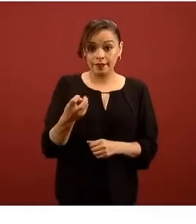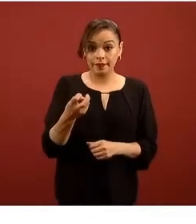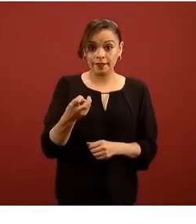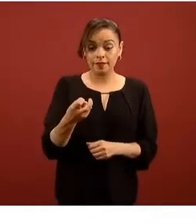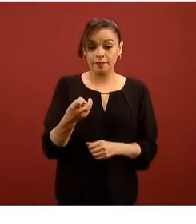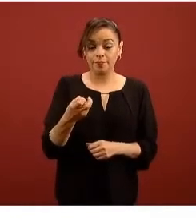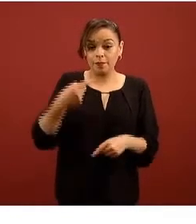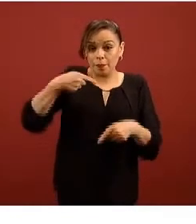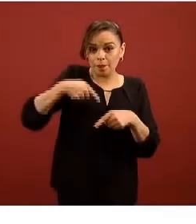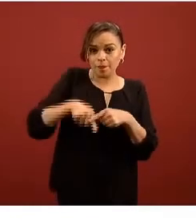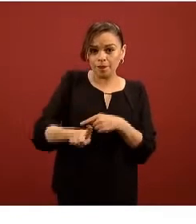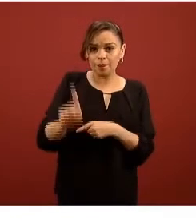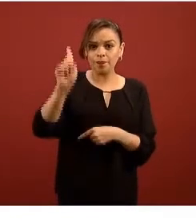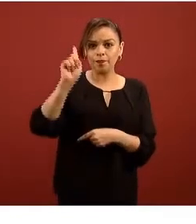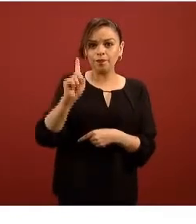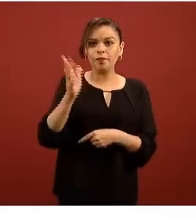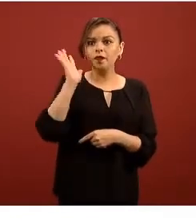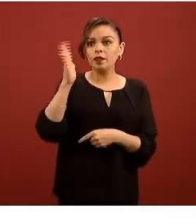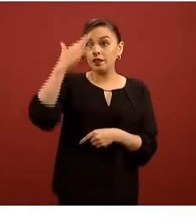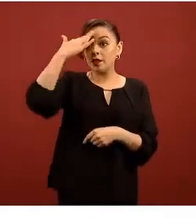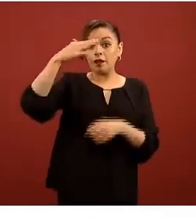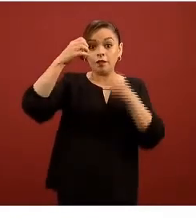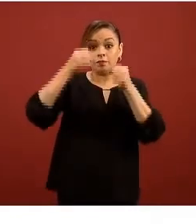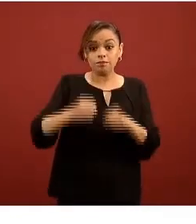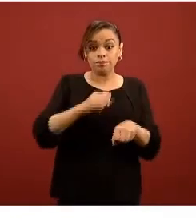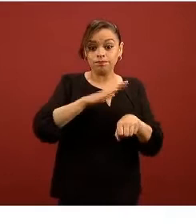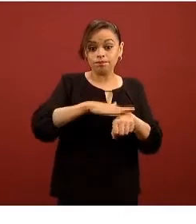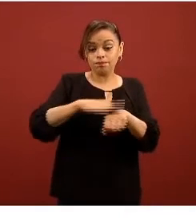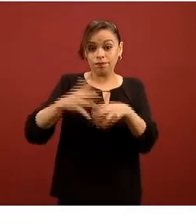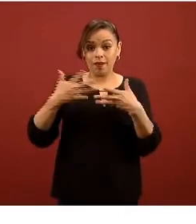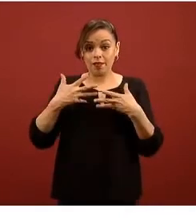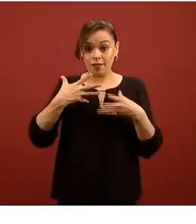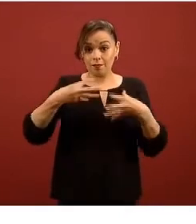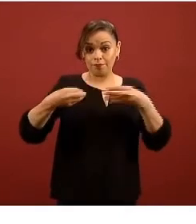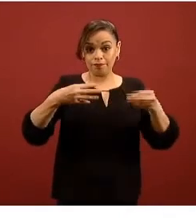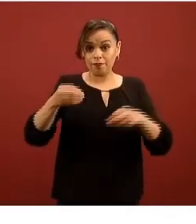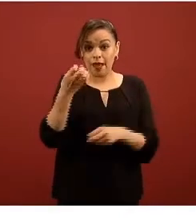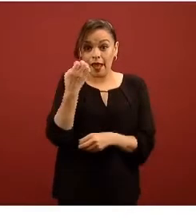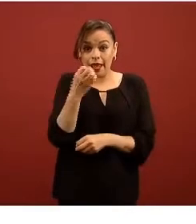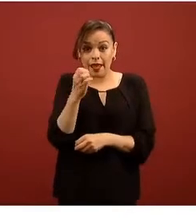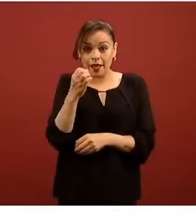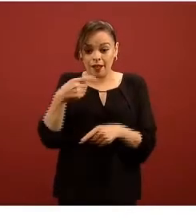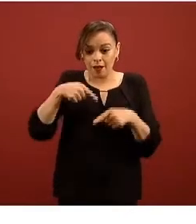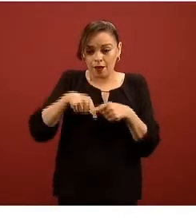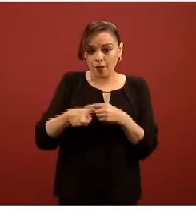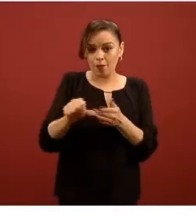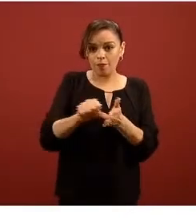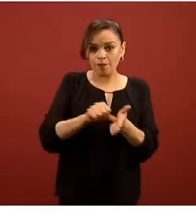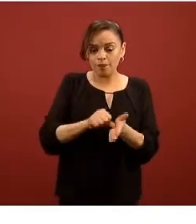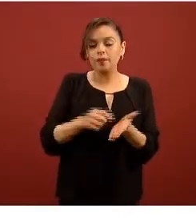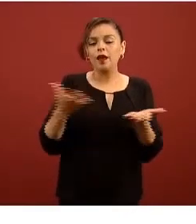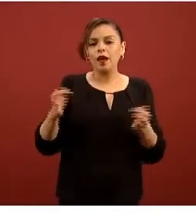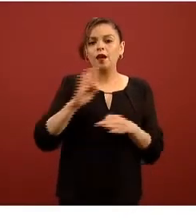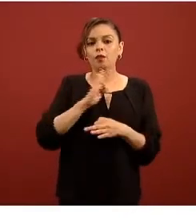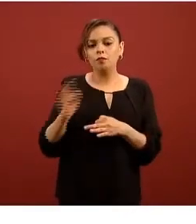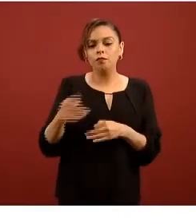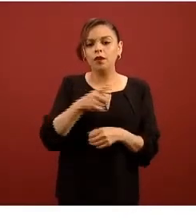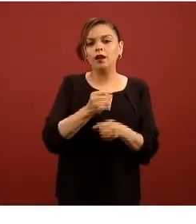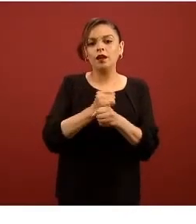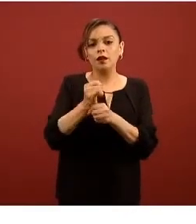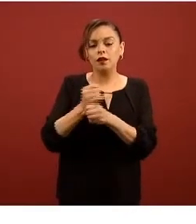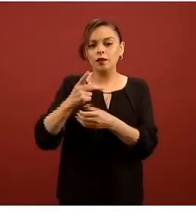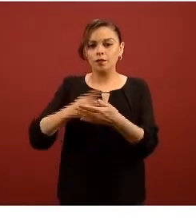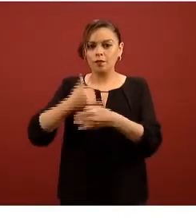de enero cuando nos enteramos del inicio de esta pandemia organizar un proyecto nacional de investigación e